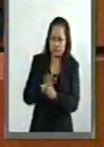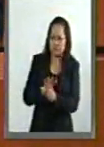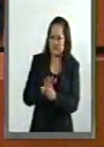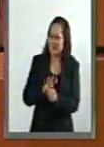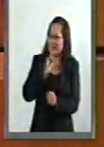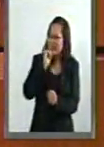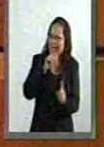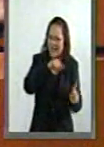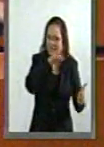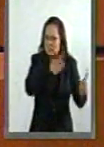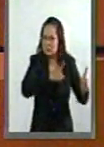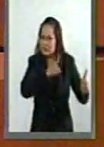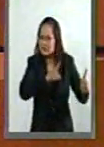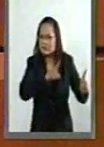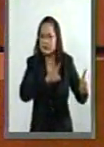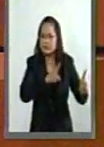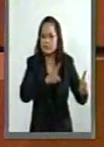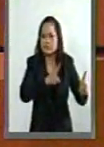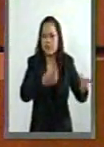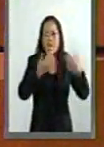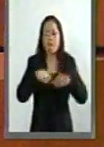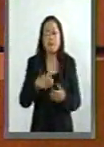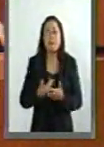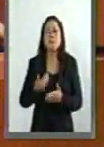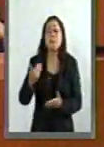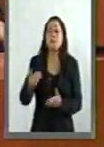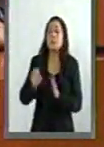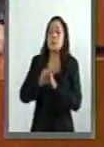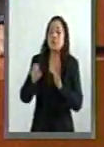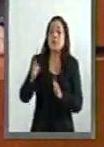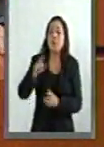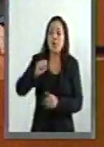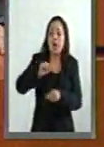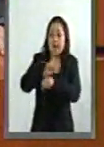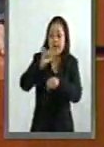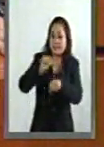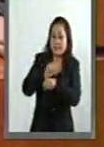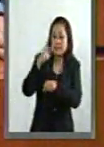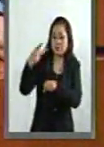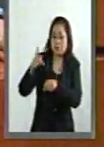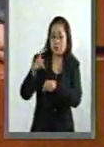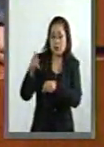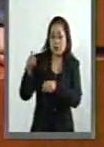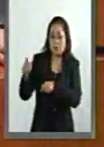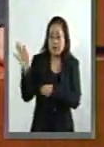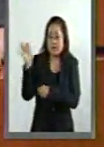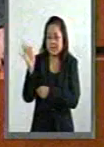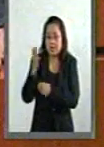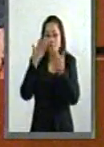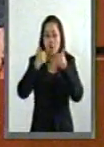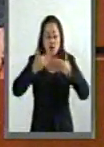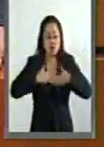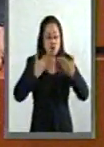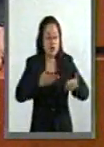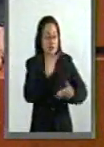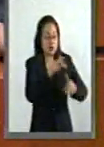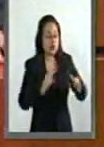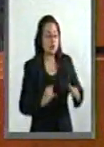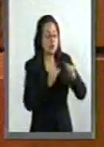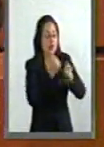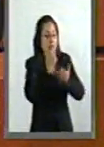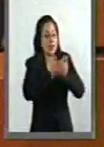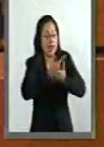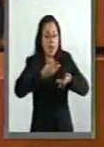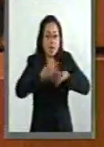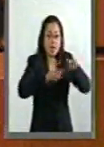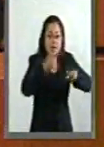pongan en duda. Ha habido casos como el caso de Argentina, donde al perderse confianza en las estadísticas